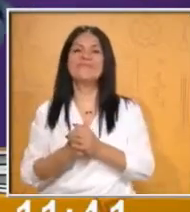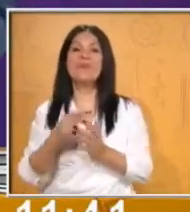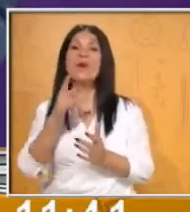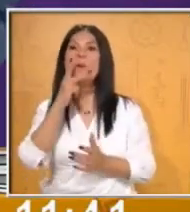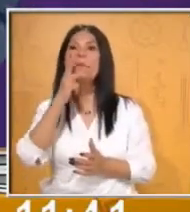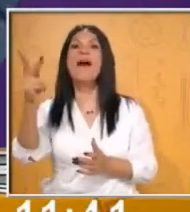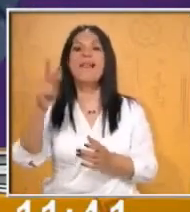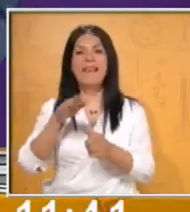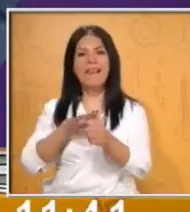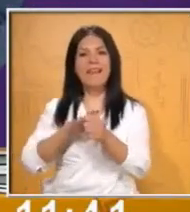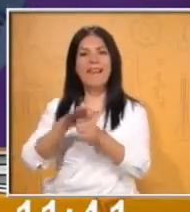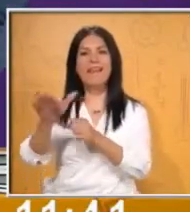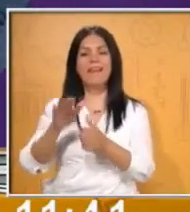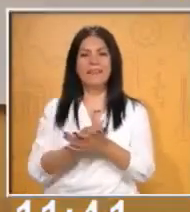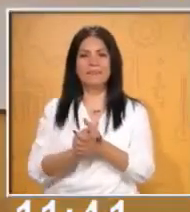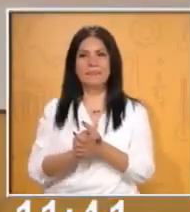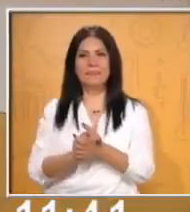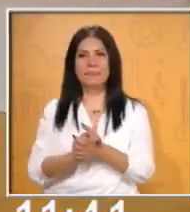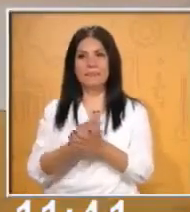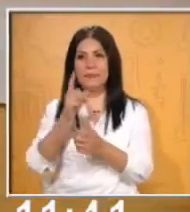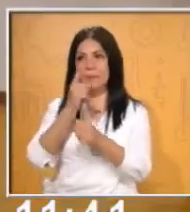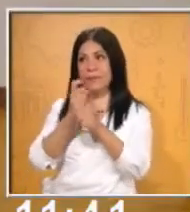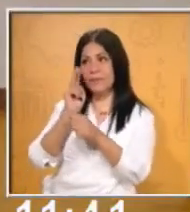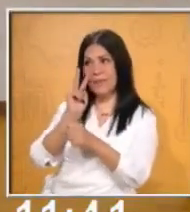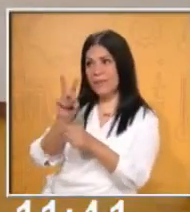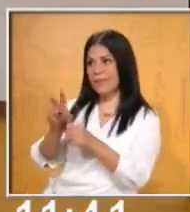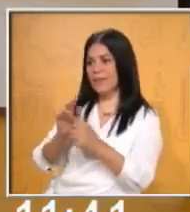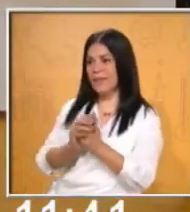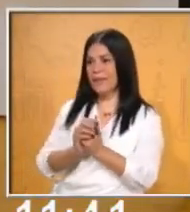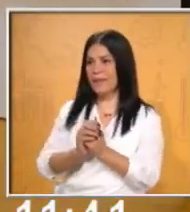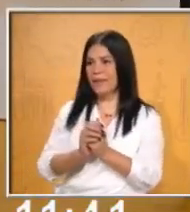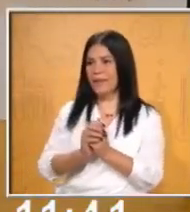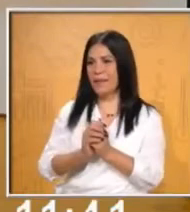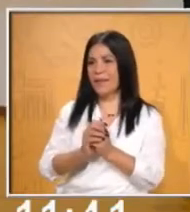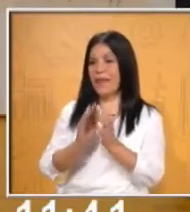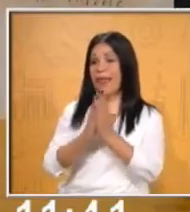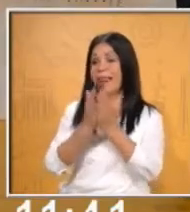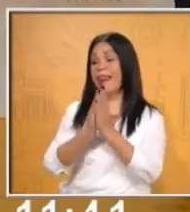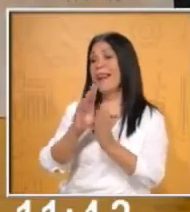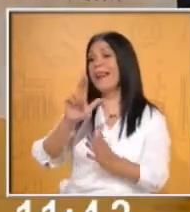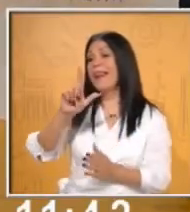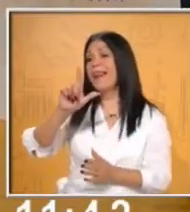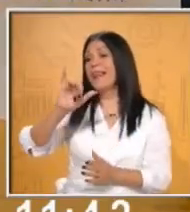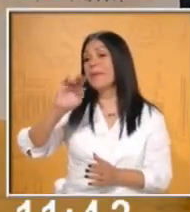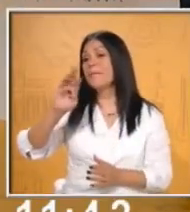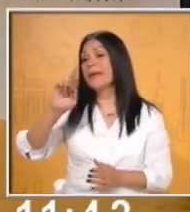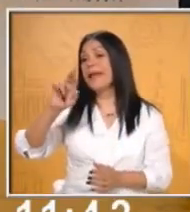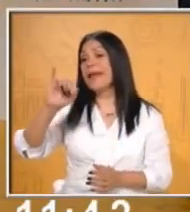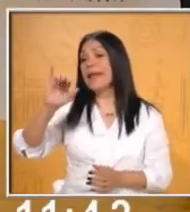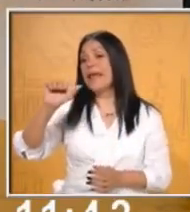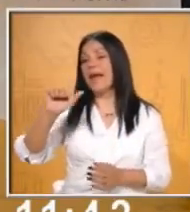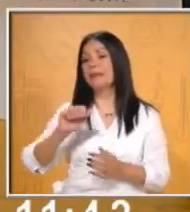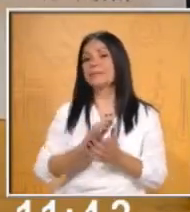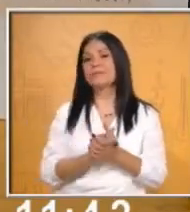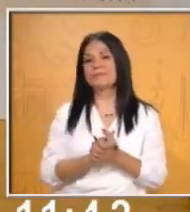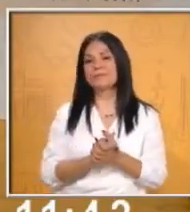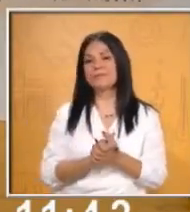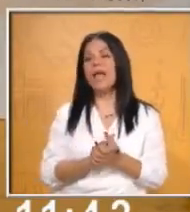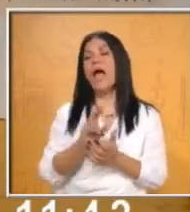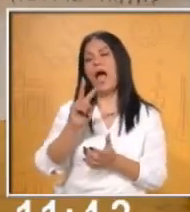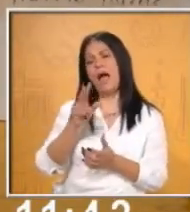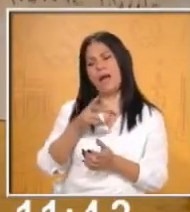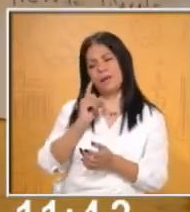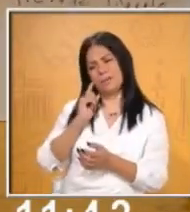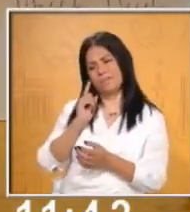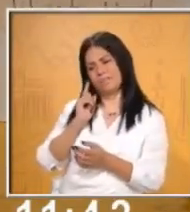pusimos. En la primera yo puse... Librería. Yo puse librería. Maestra, se está copiando,